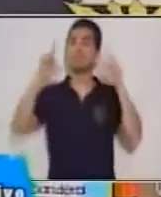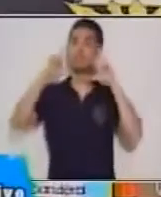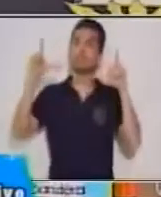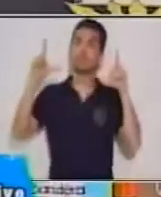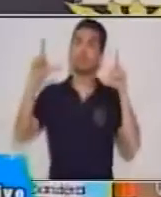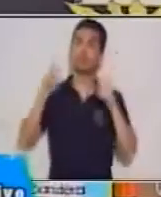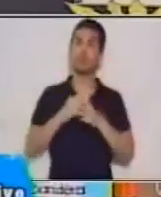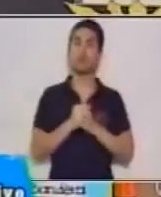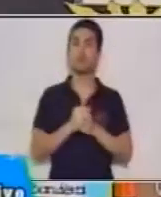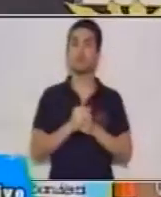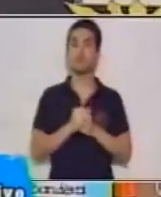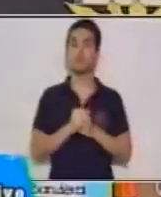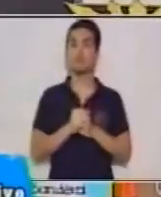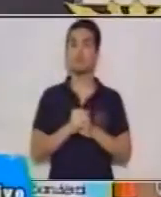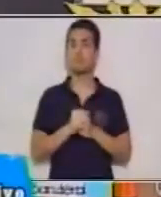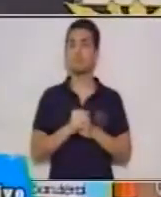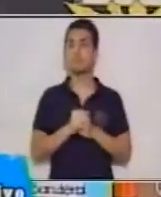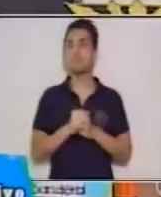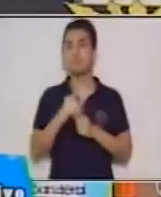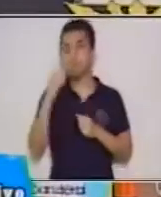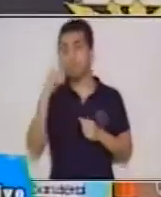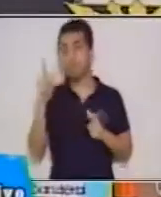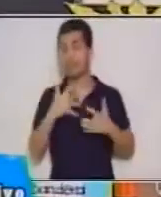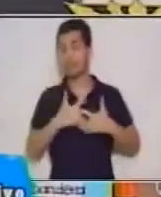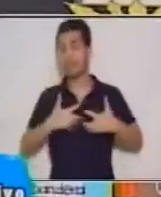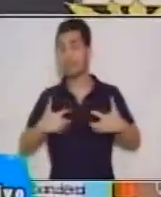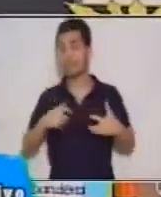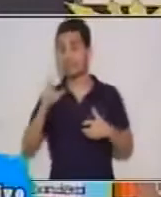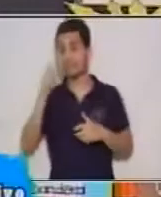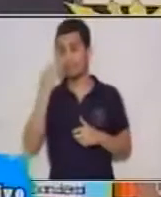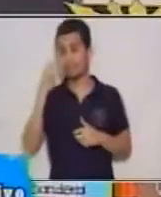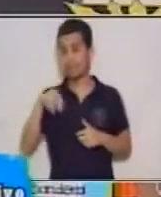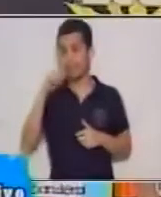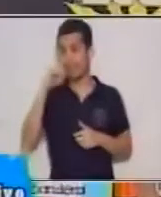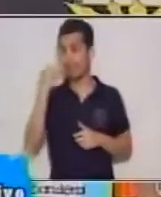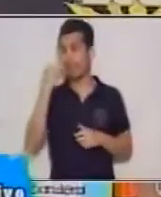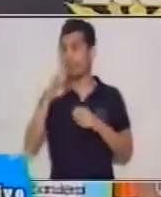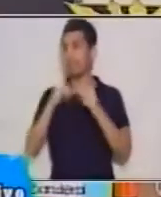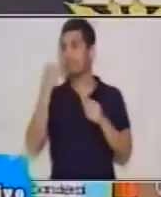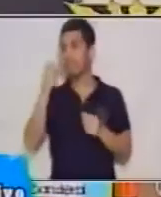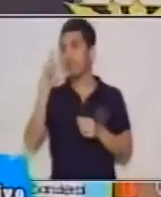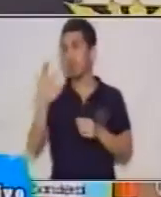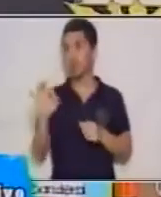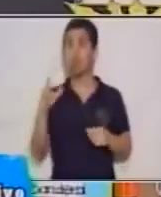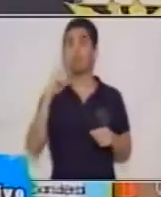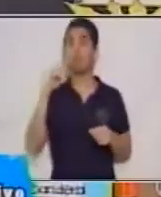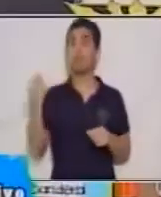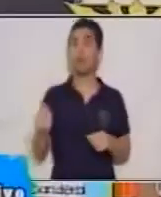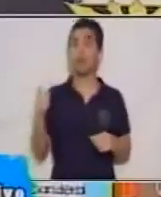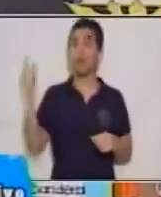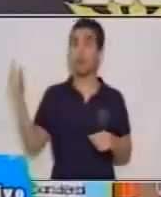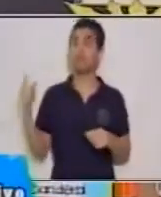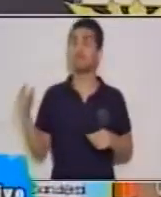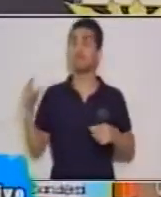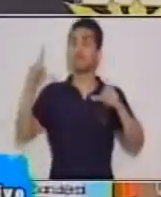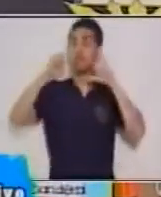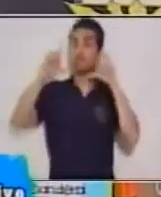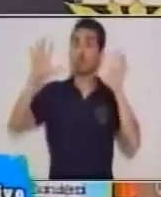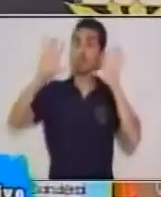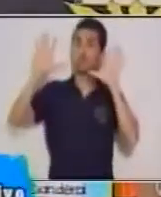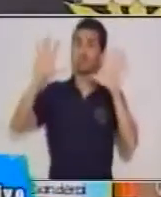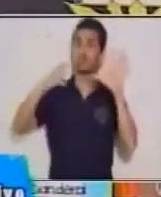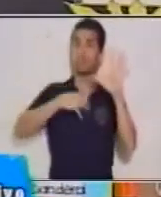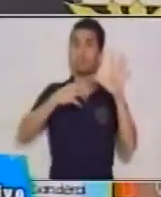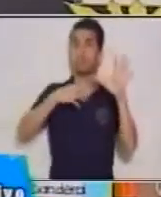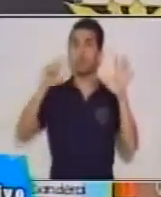en términos científicos, en lenguaje científico. Porque todos sabemos que es parte del sistema